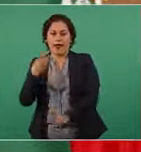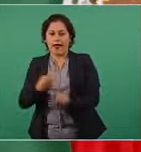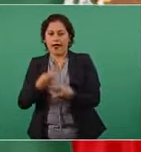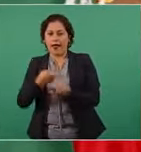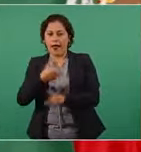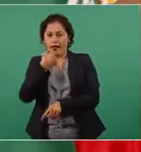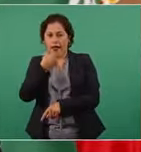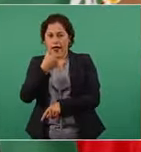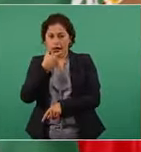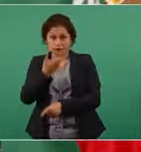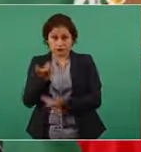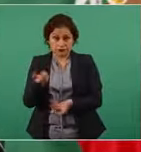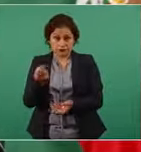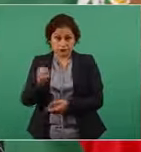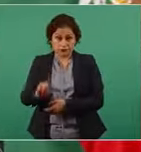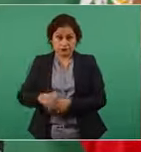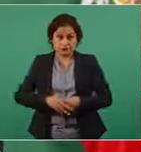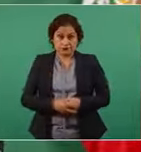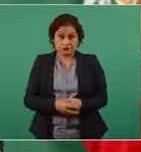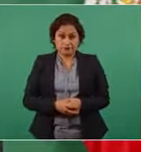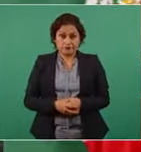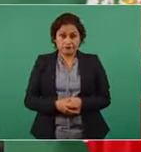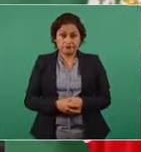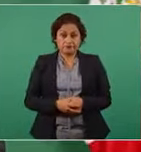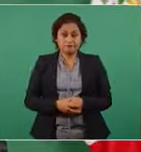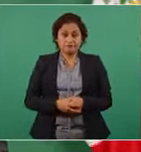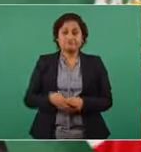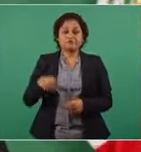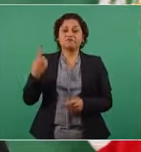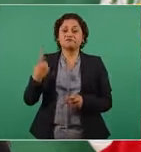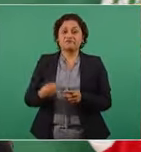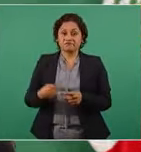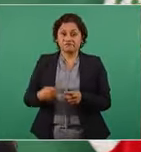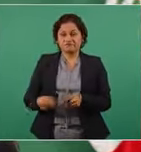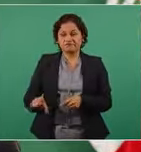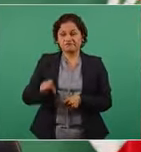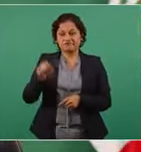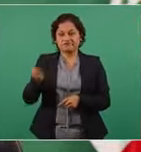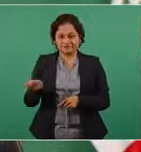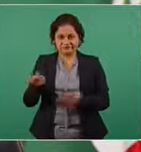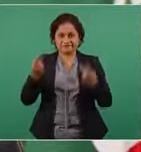y los intelectuales porfiristas